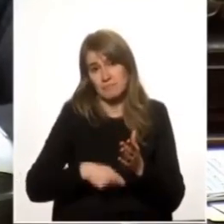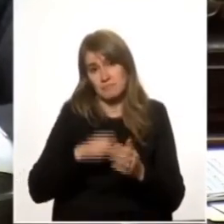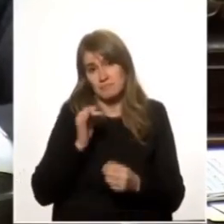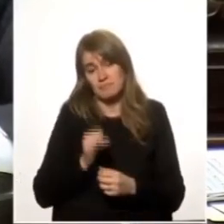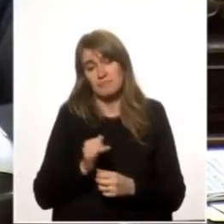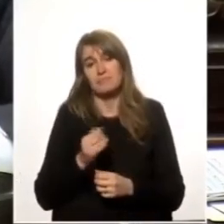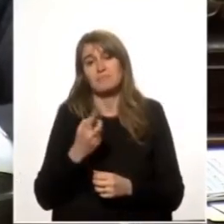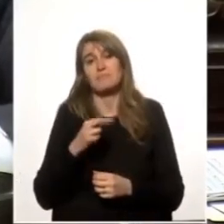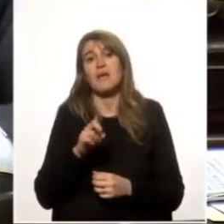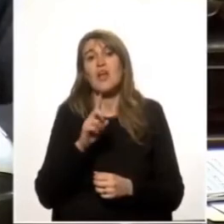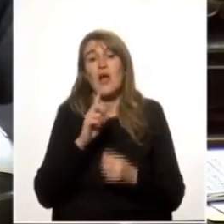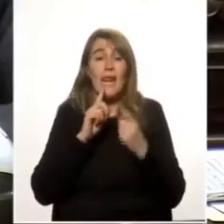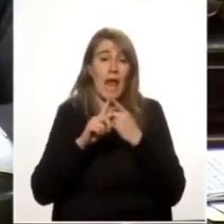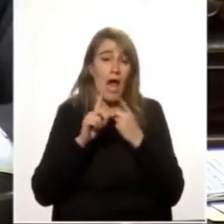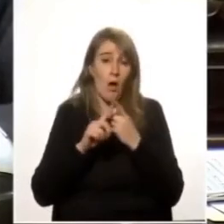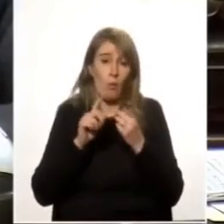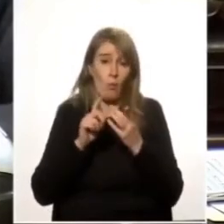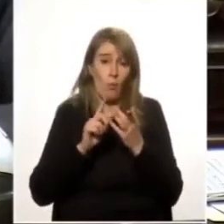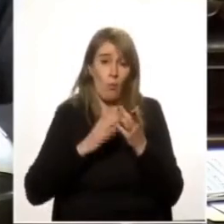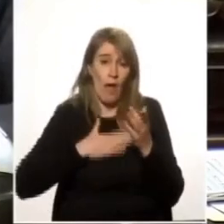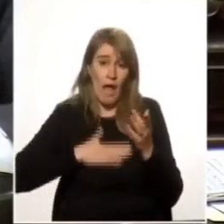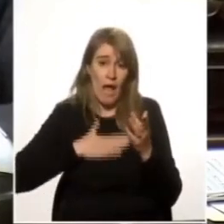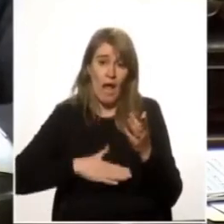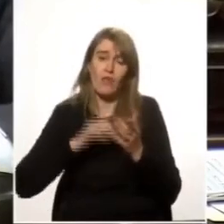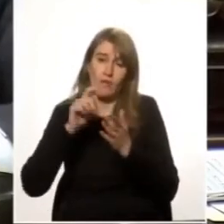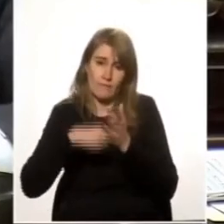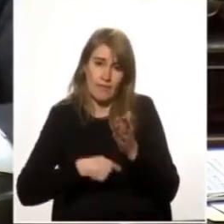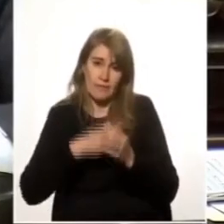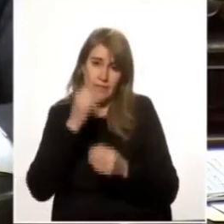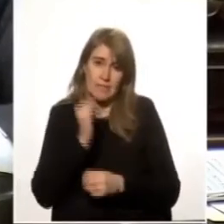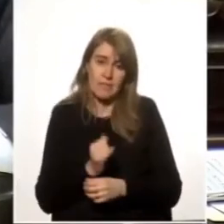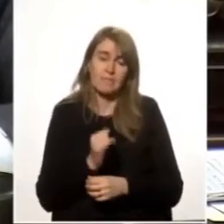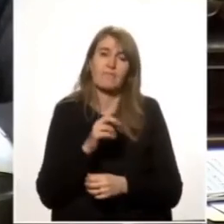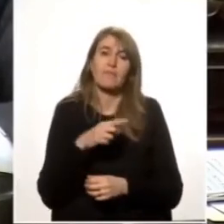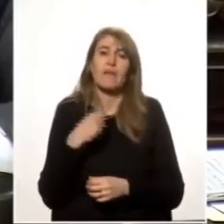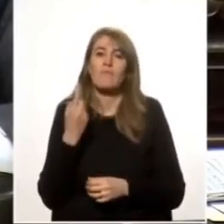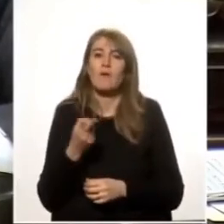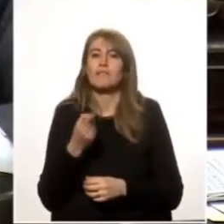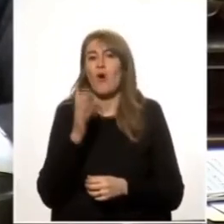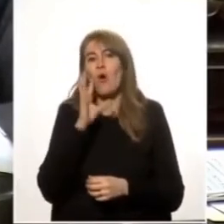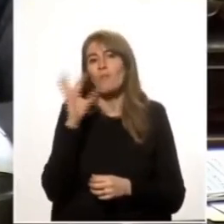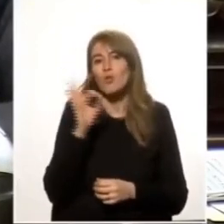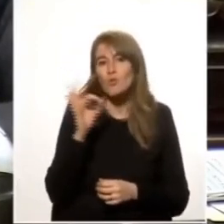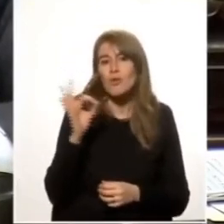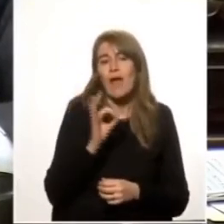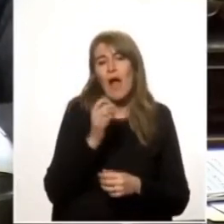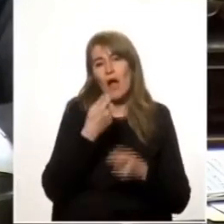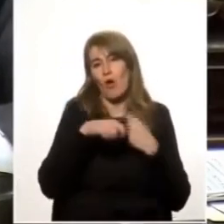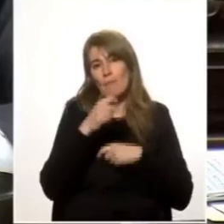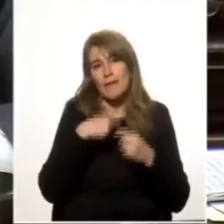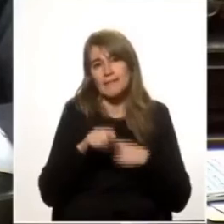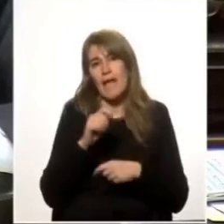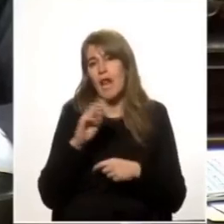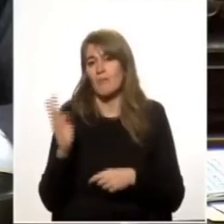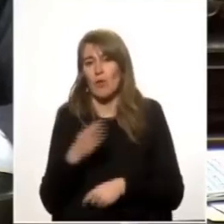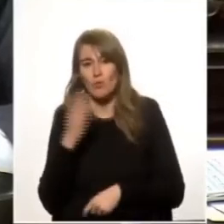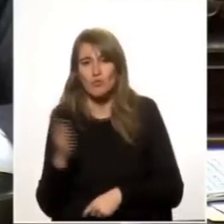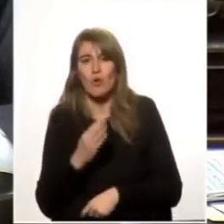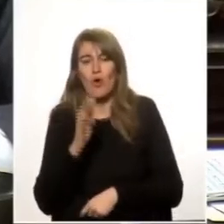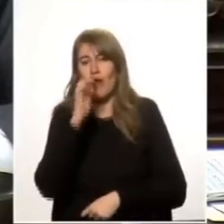este acuerdo y después colocamos la imagen del país y la suerte comercial las oportunidades para el trabajo y la producción nacional